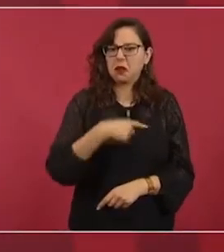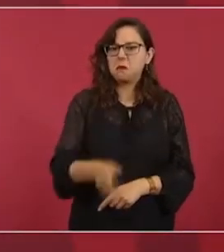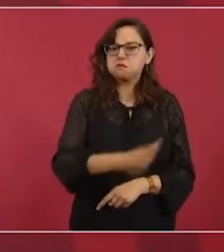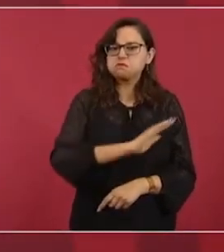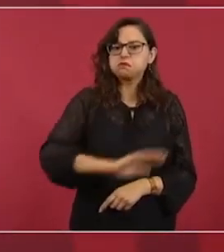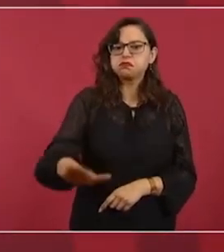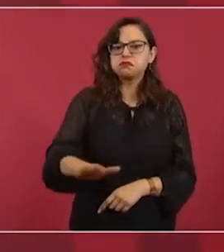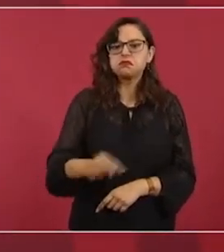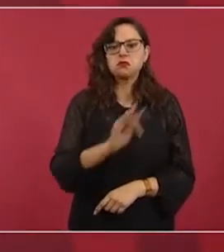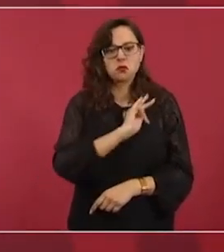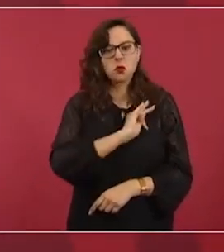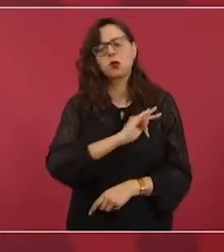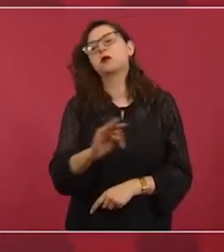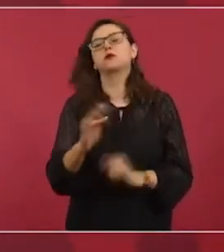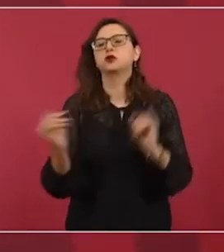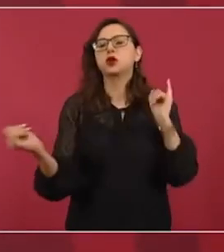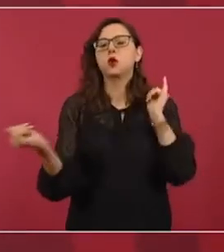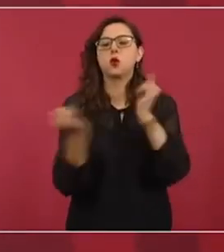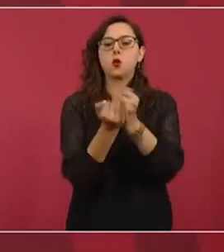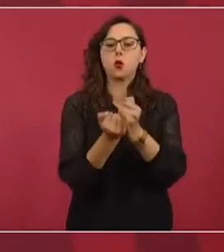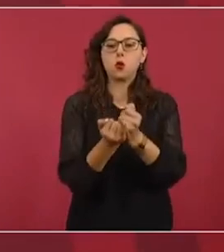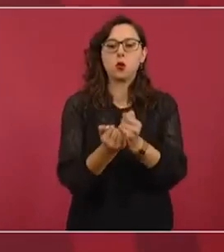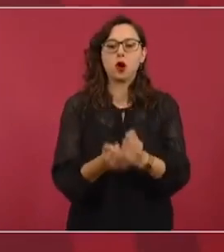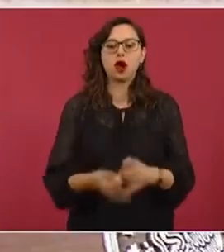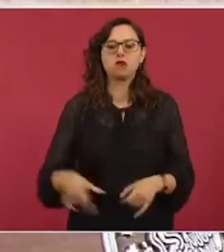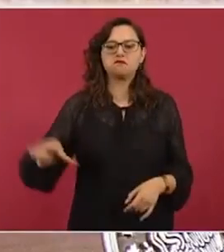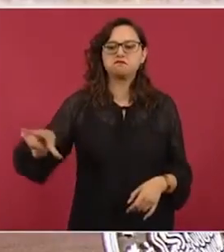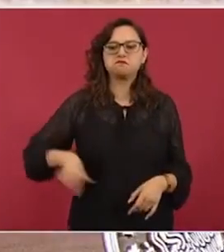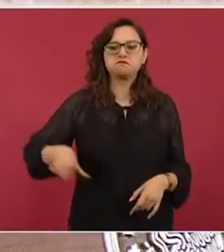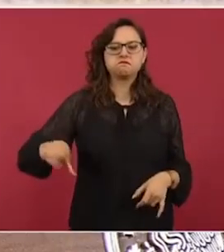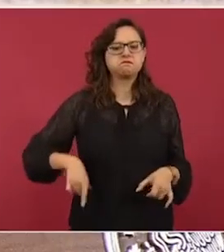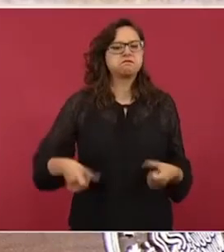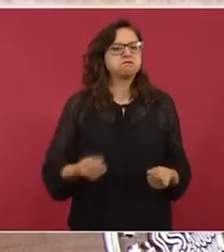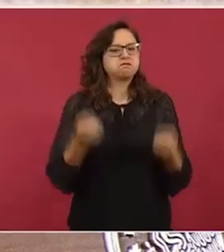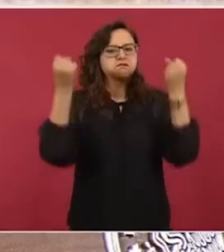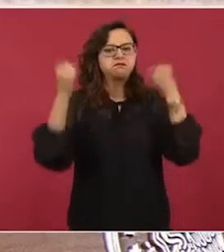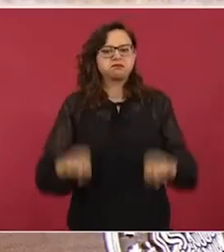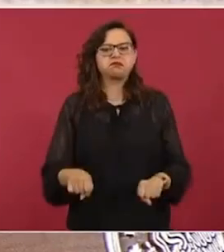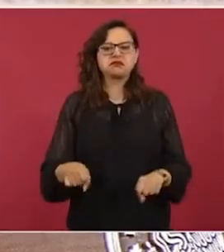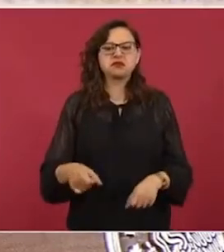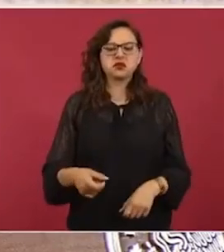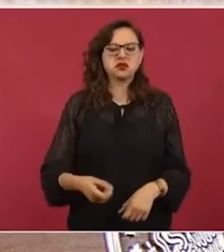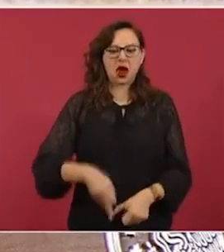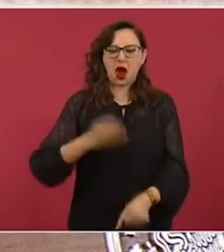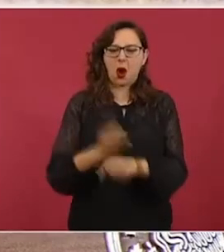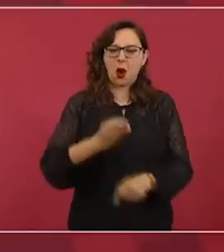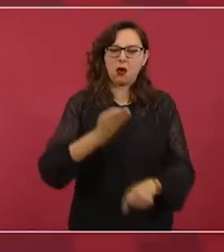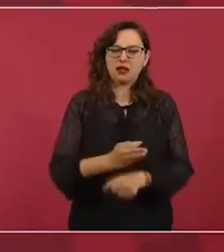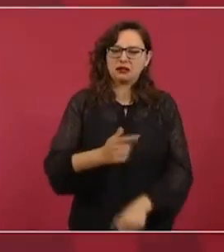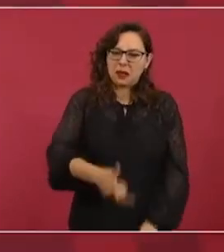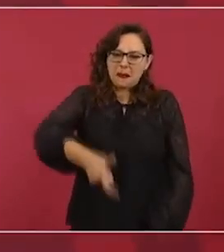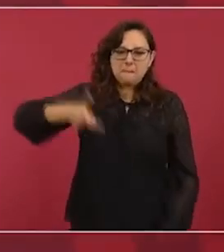estado represor, mátalos en caliente,